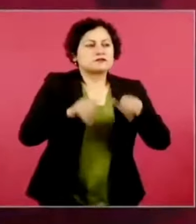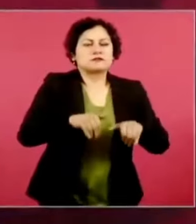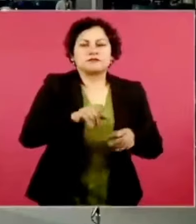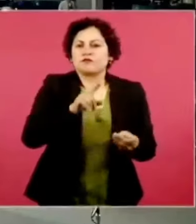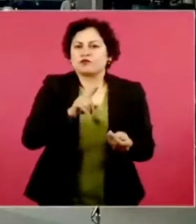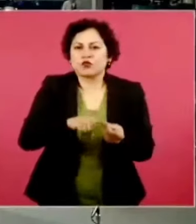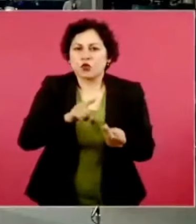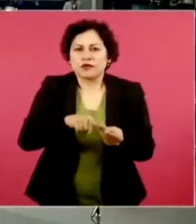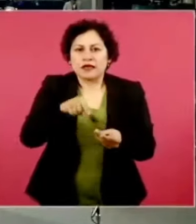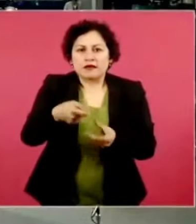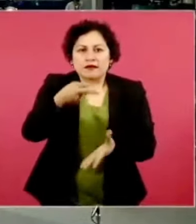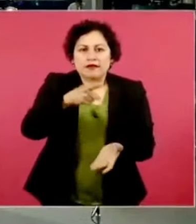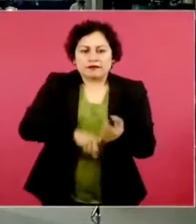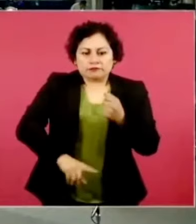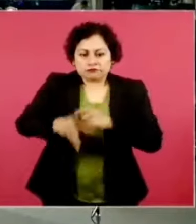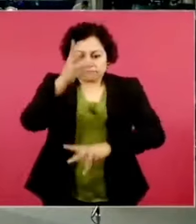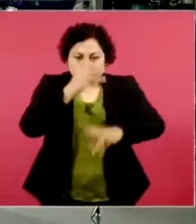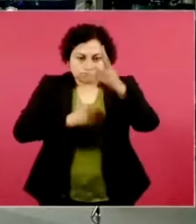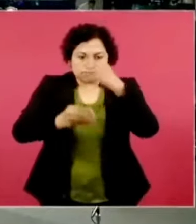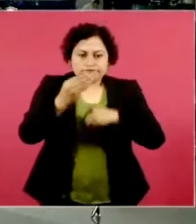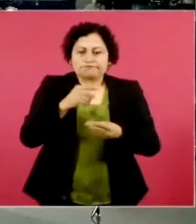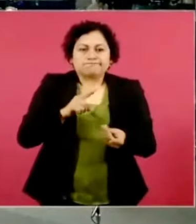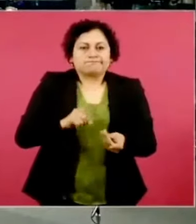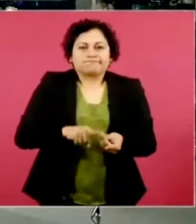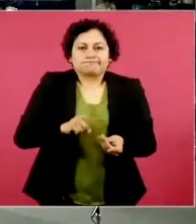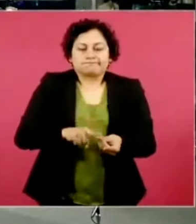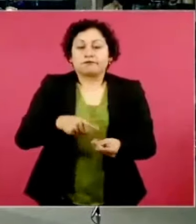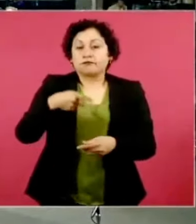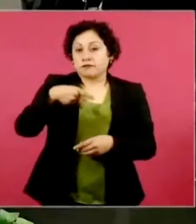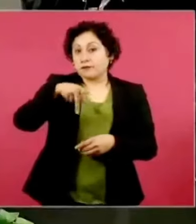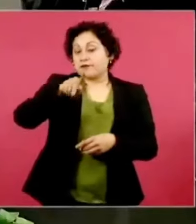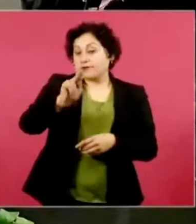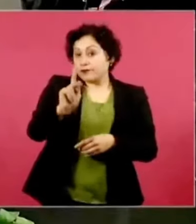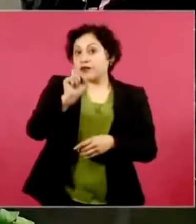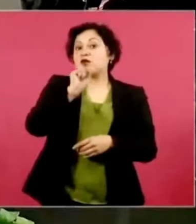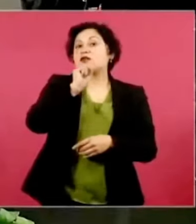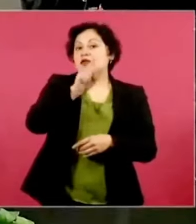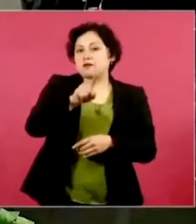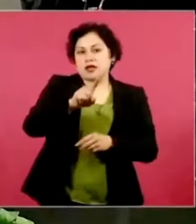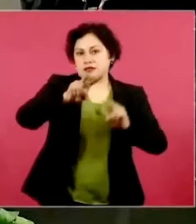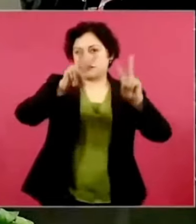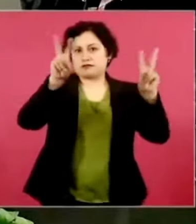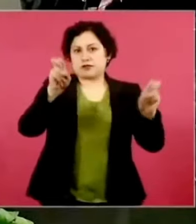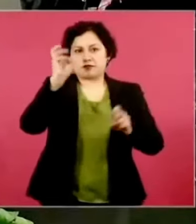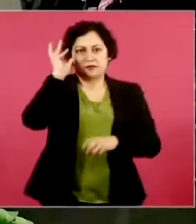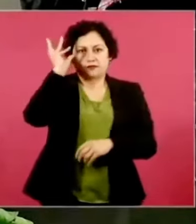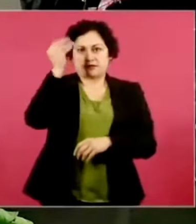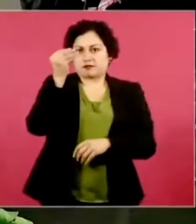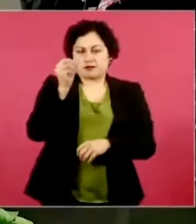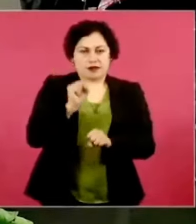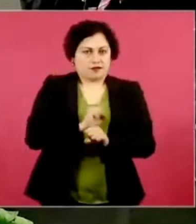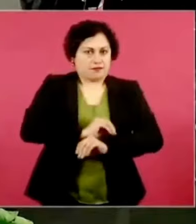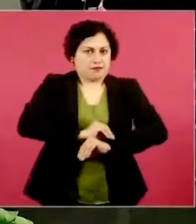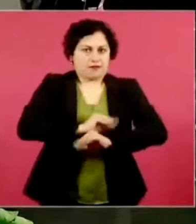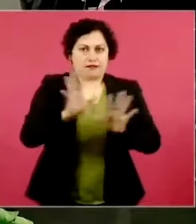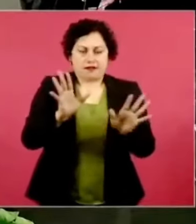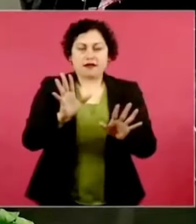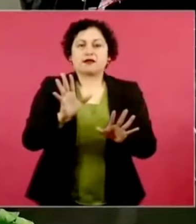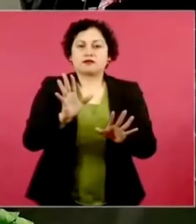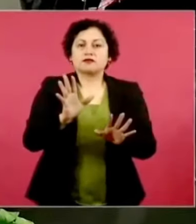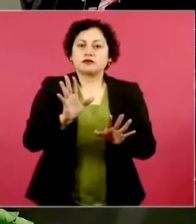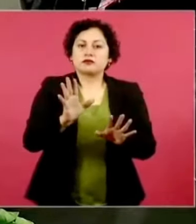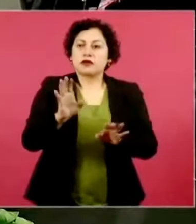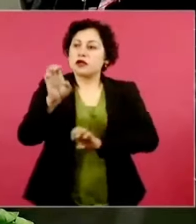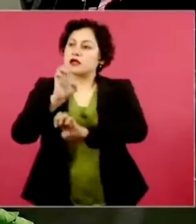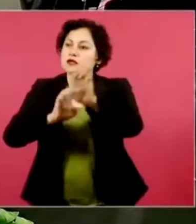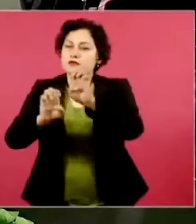pero sí están también en todo lo que tiene que ver con tecnología. Y hay convenios con empresas.